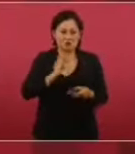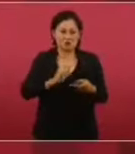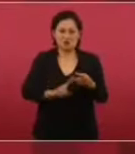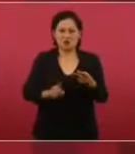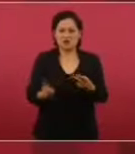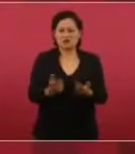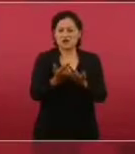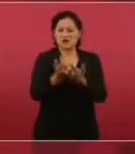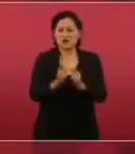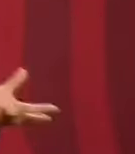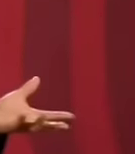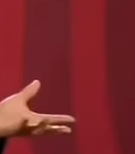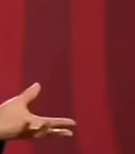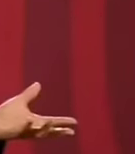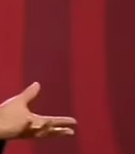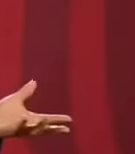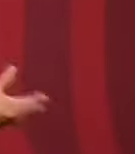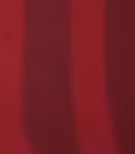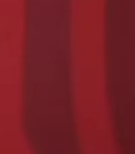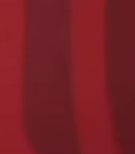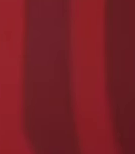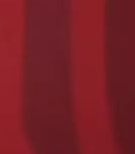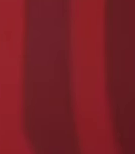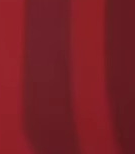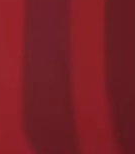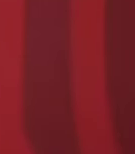lo somnubila.